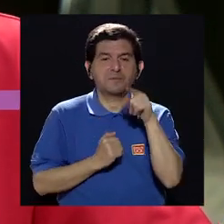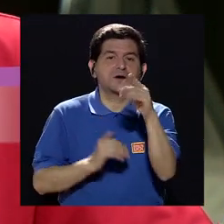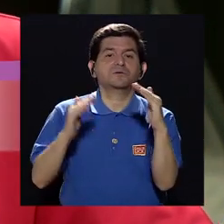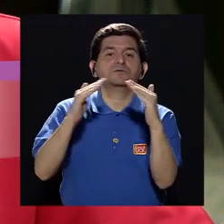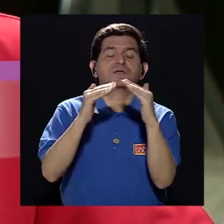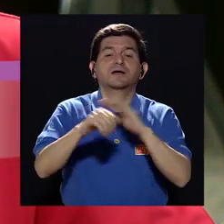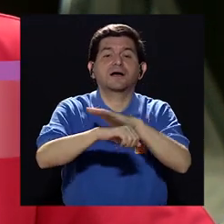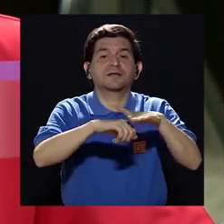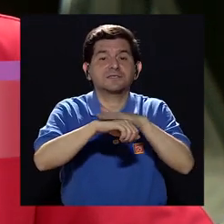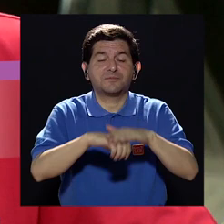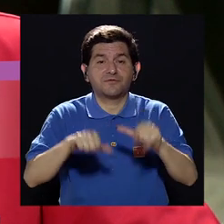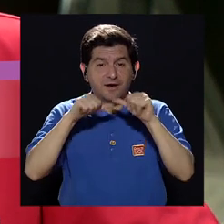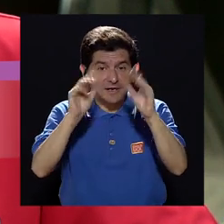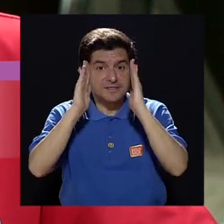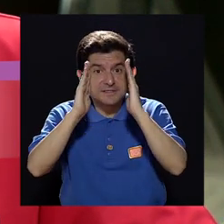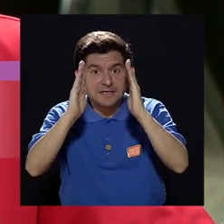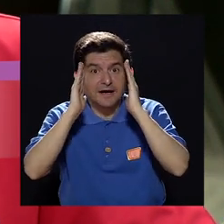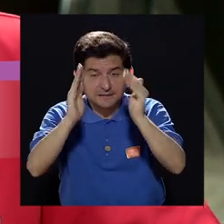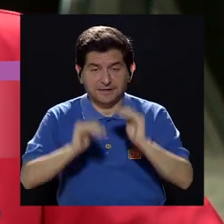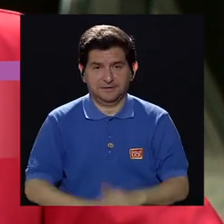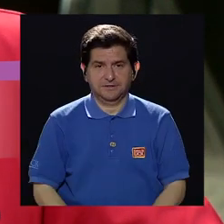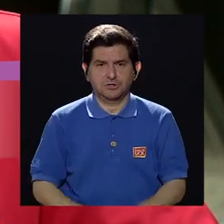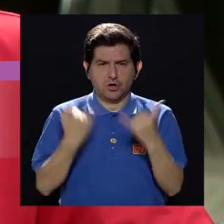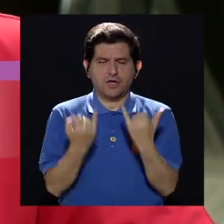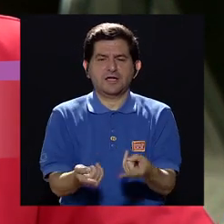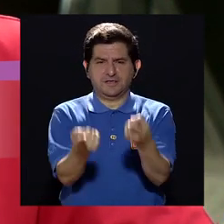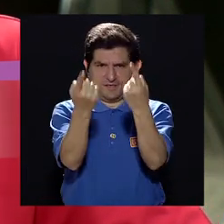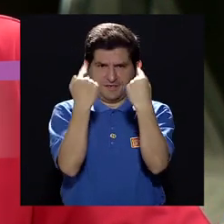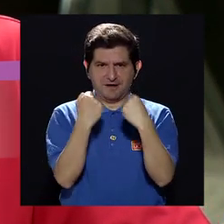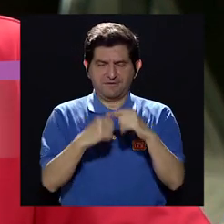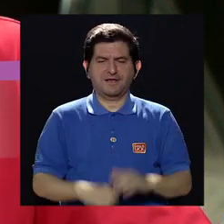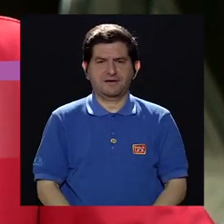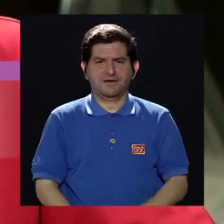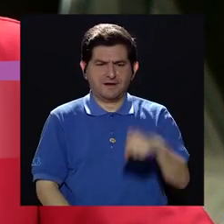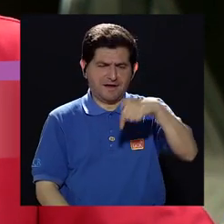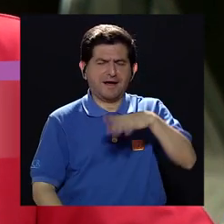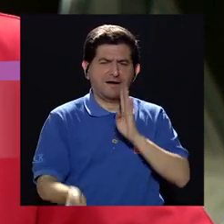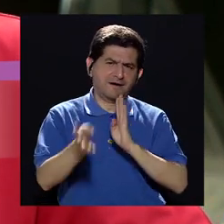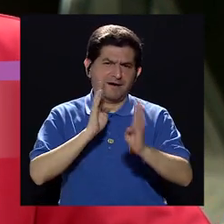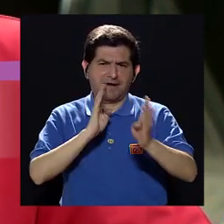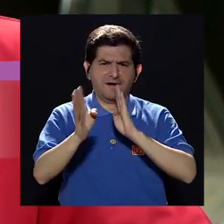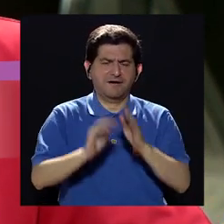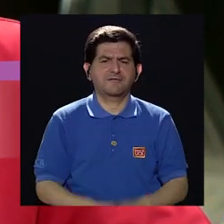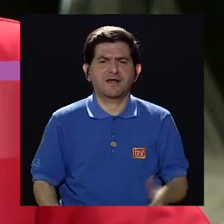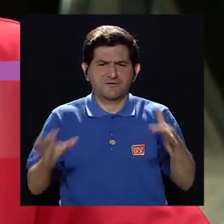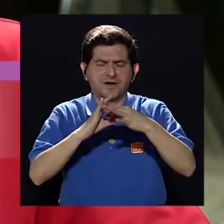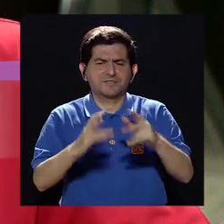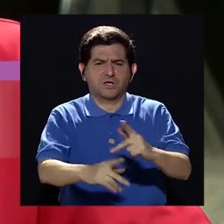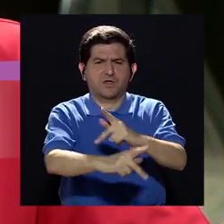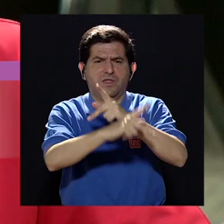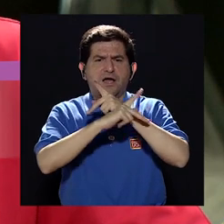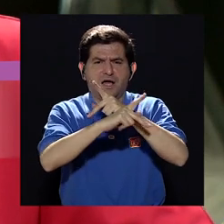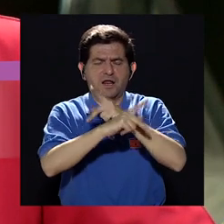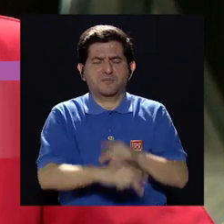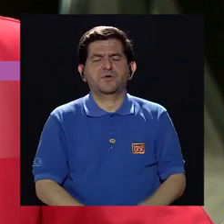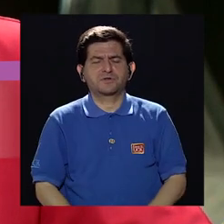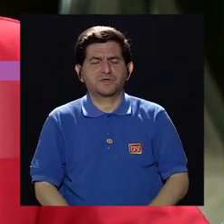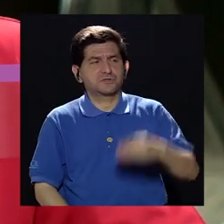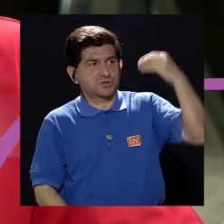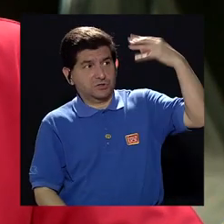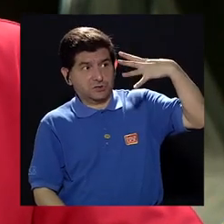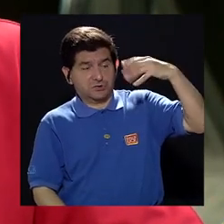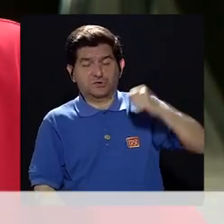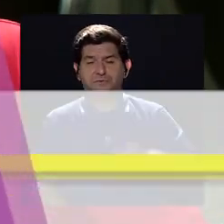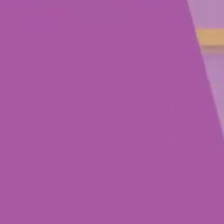Allá en sus hogares, por favor, quédense con nosotros y pronto retornamos para seguir conversando acerca de la protección a los